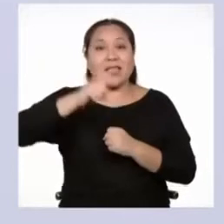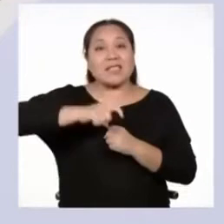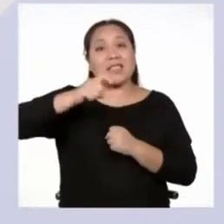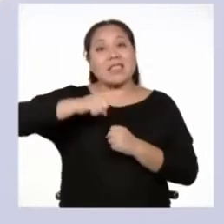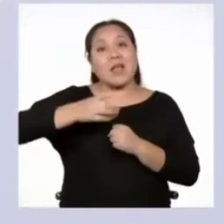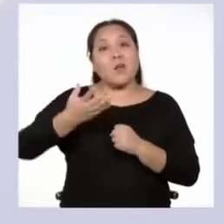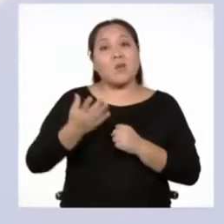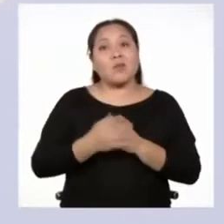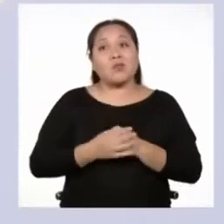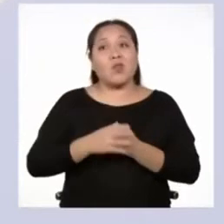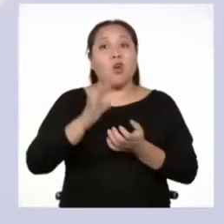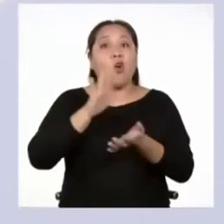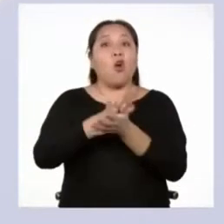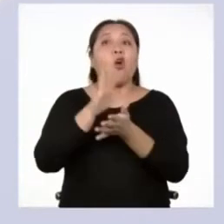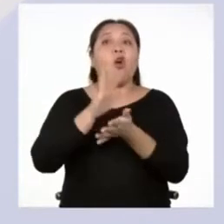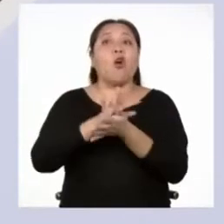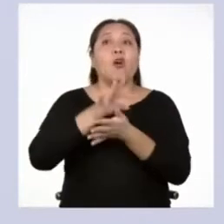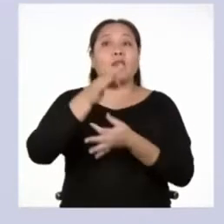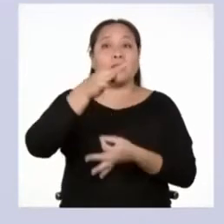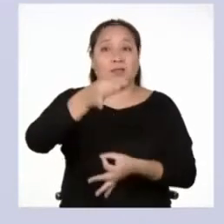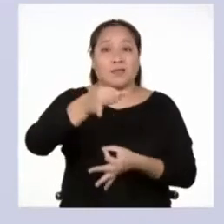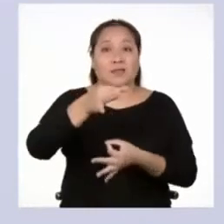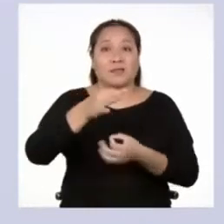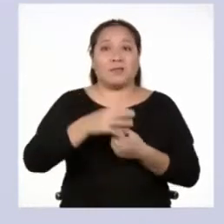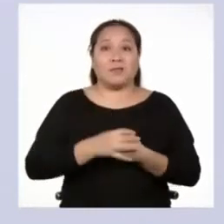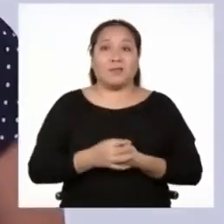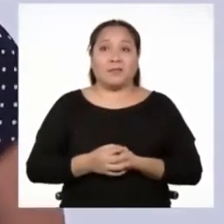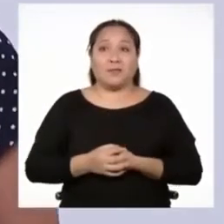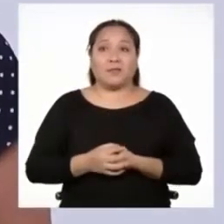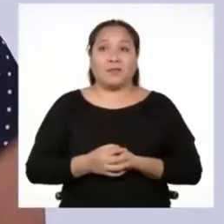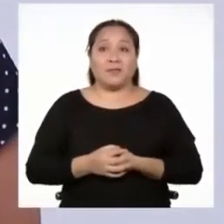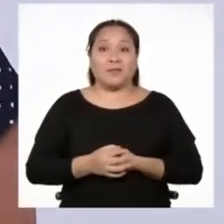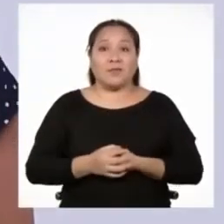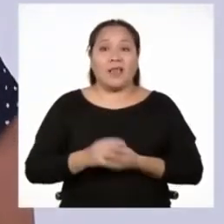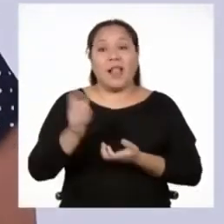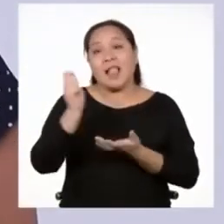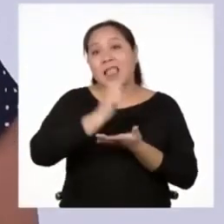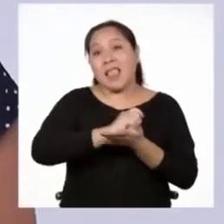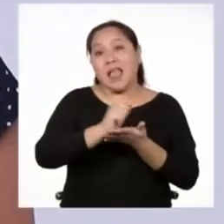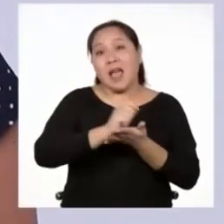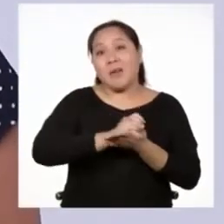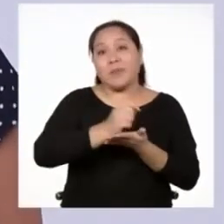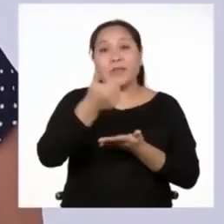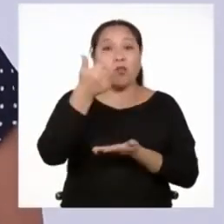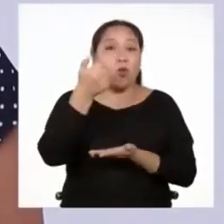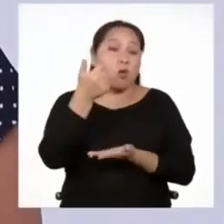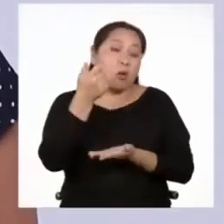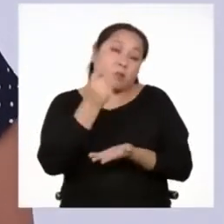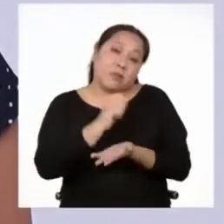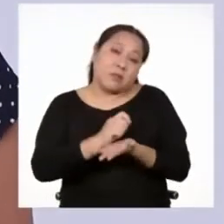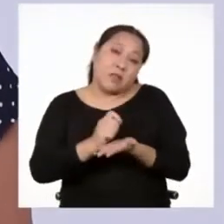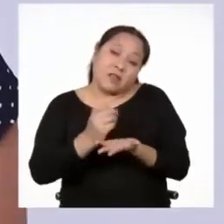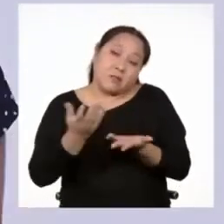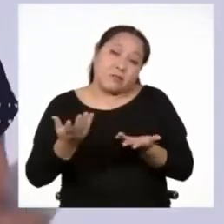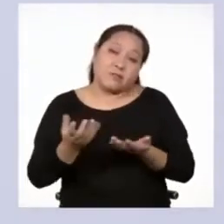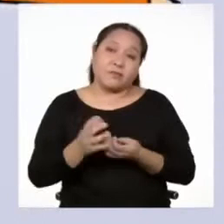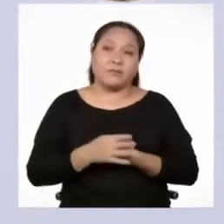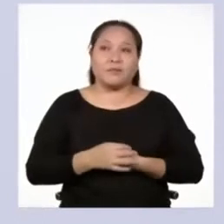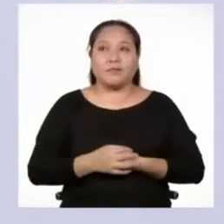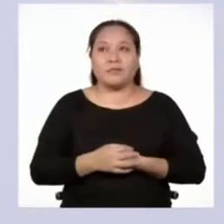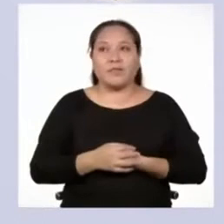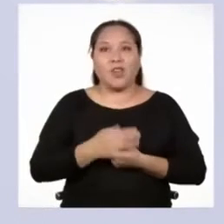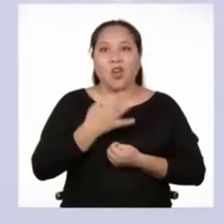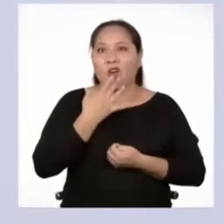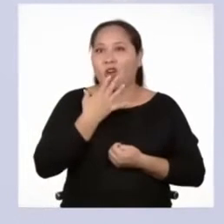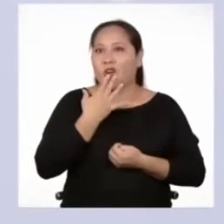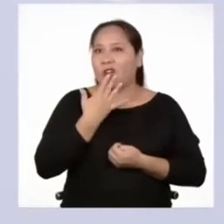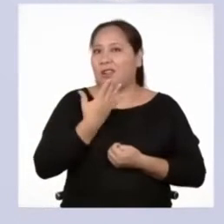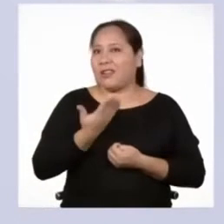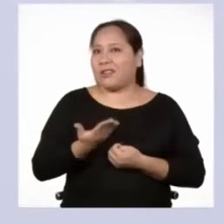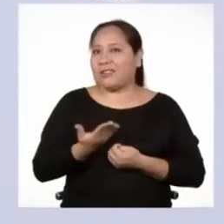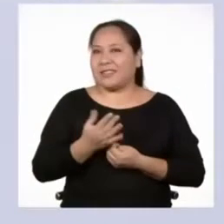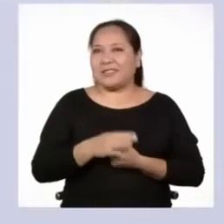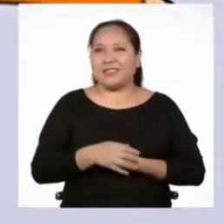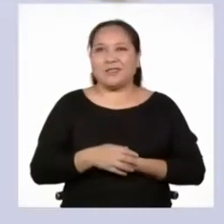Necesitamos hojas de papel, lápiz o lapicero, colores.